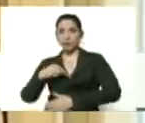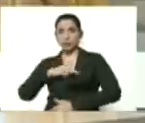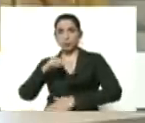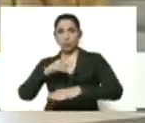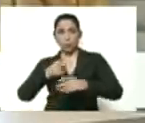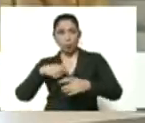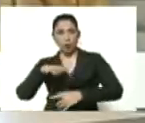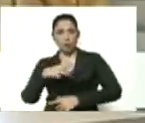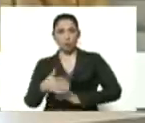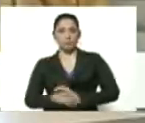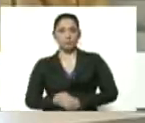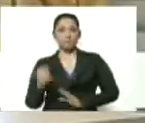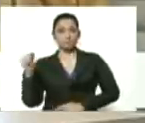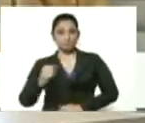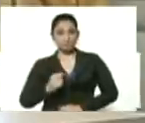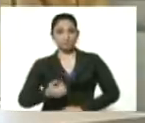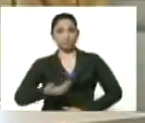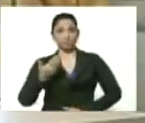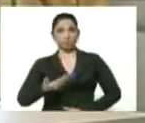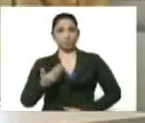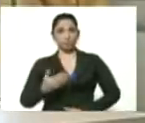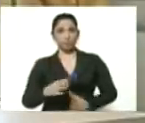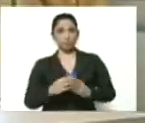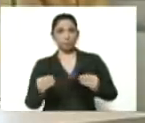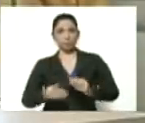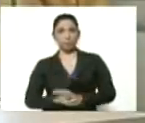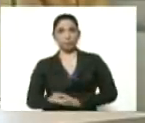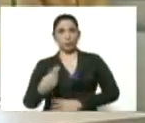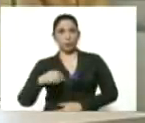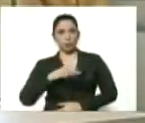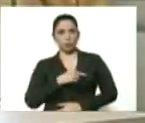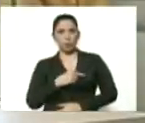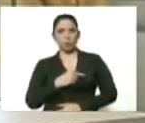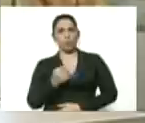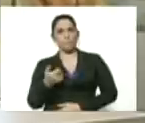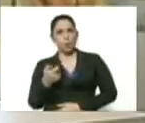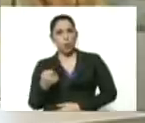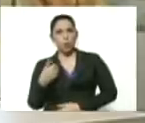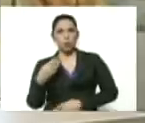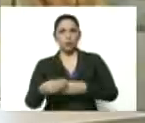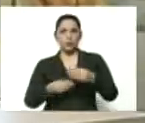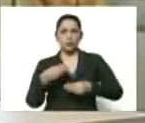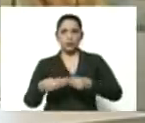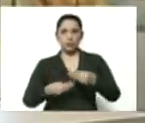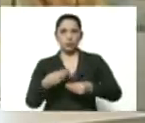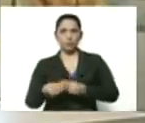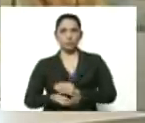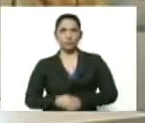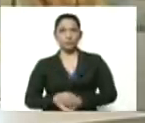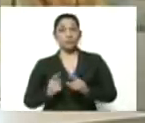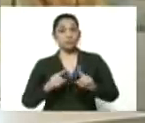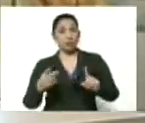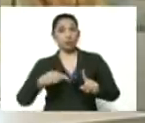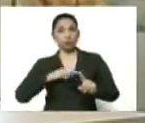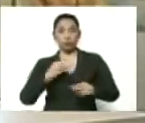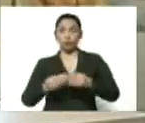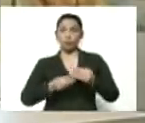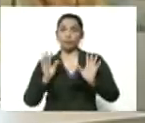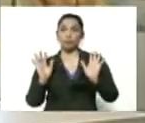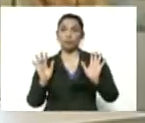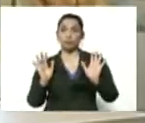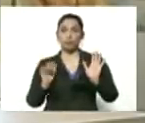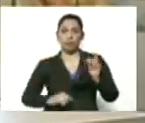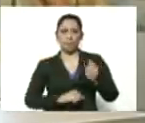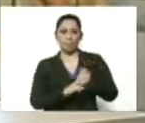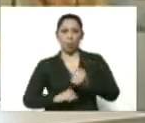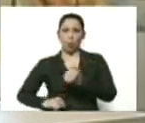Así es, muy importante. Todo esto nosotros poco lo decimos, pero lo hacemos. El